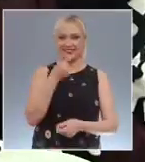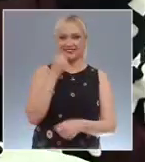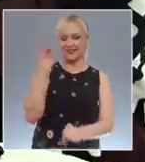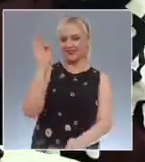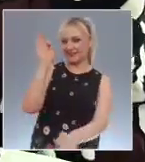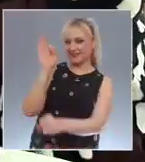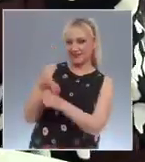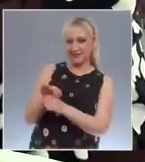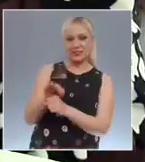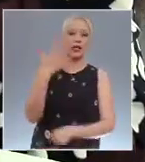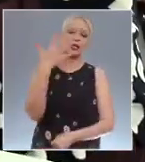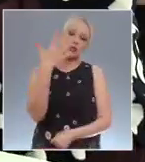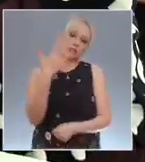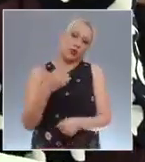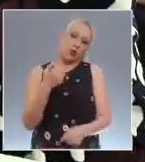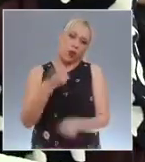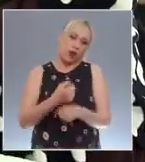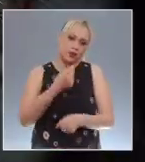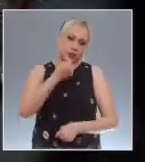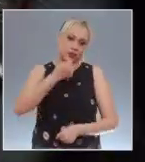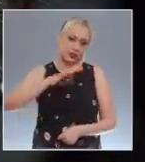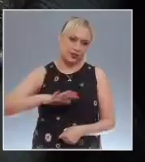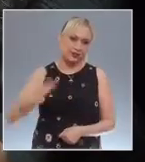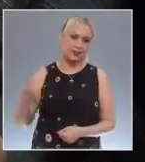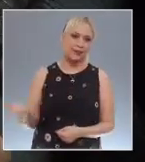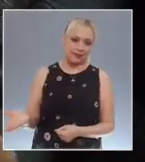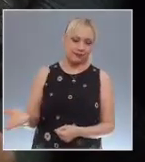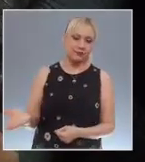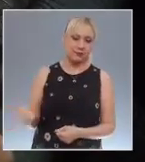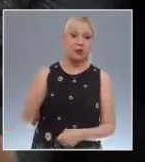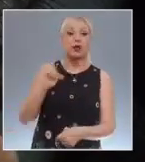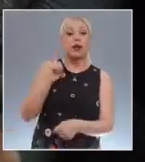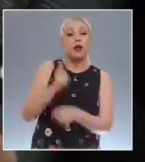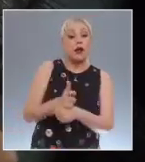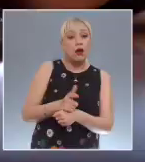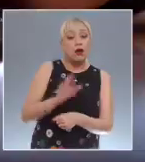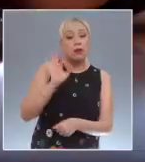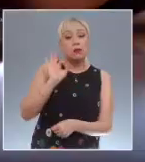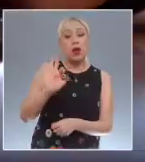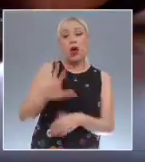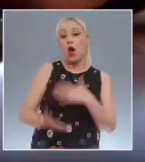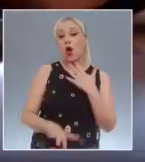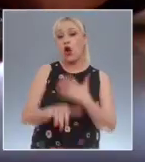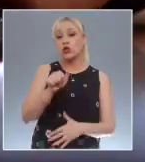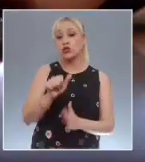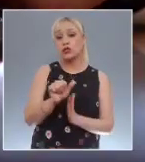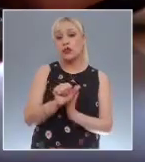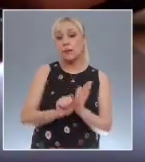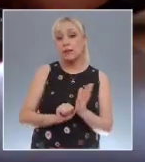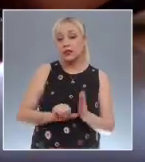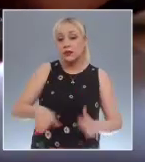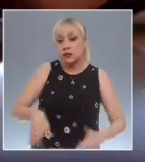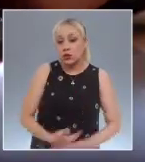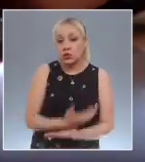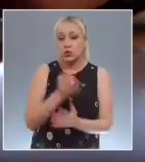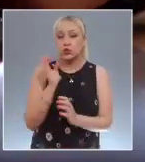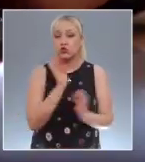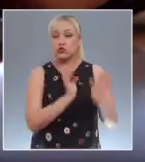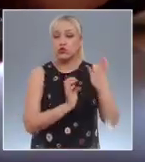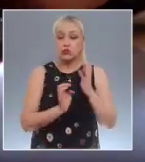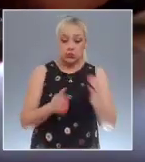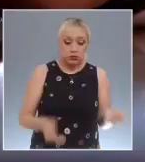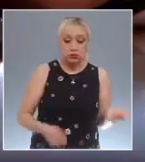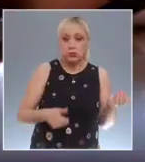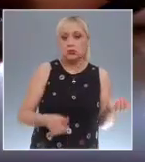5 años cuyo padecimiento le fue diagnosticado desde los 11 meses de vida. Además, elaboraron la sentencia en